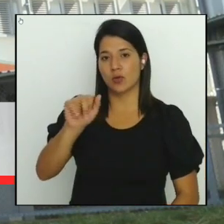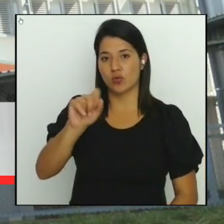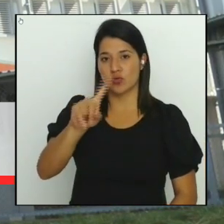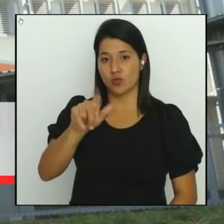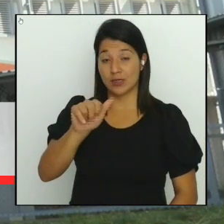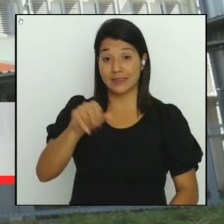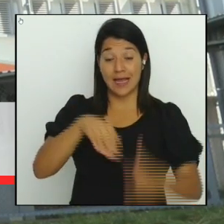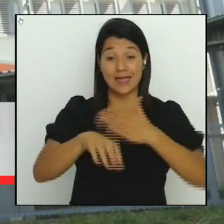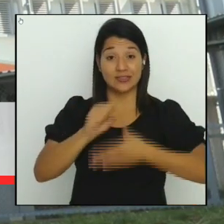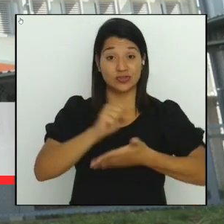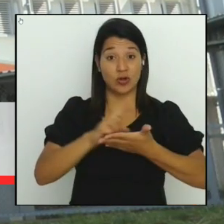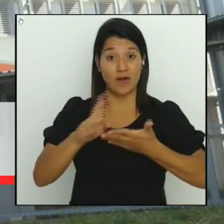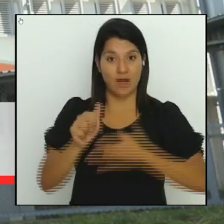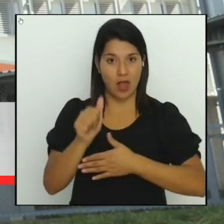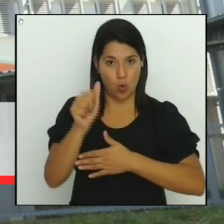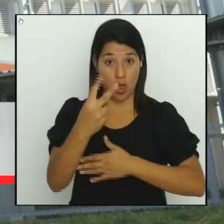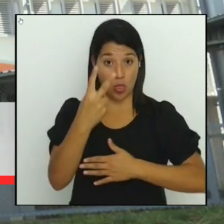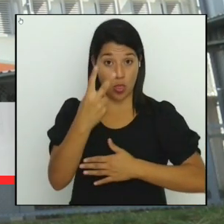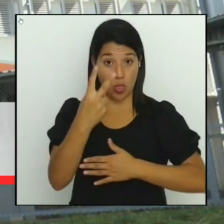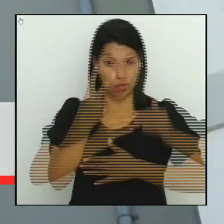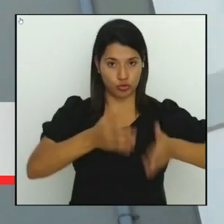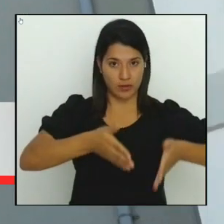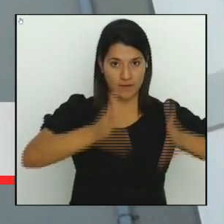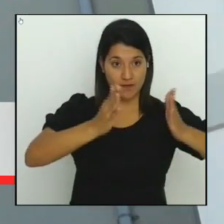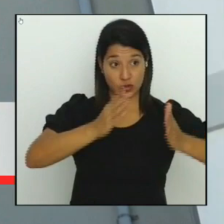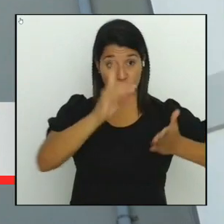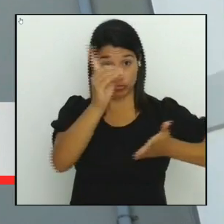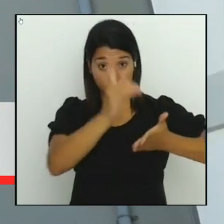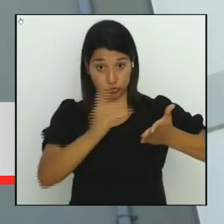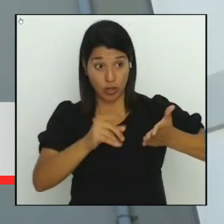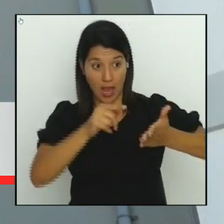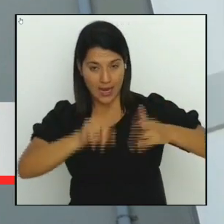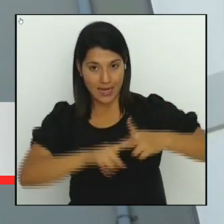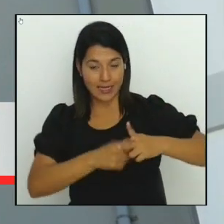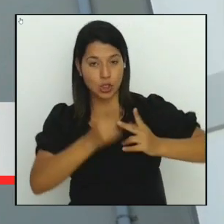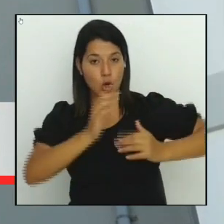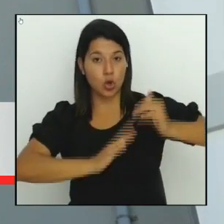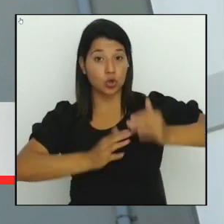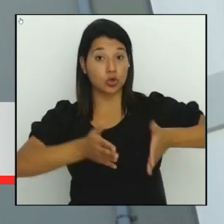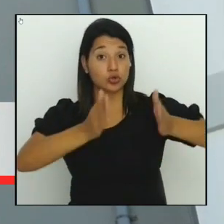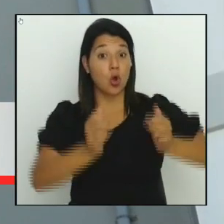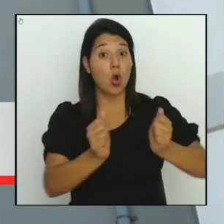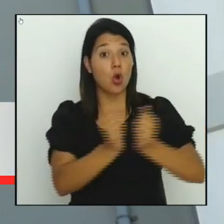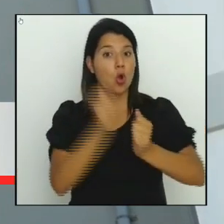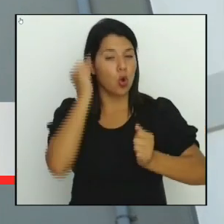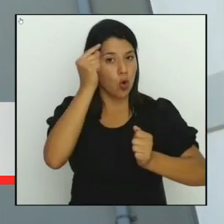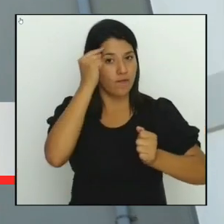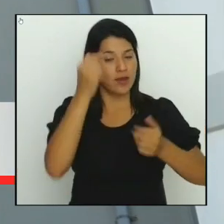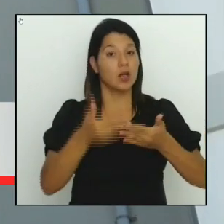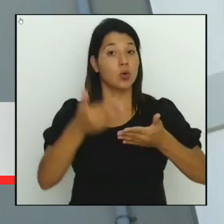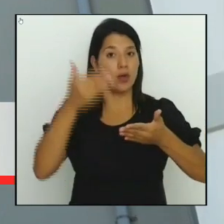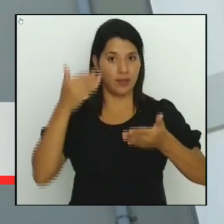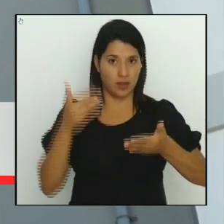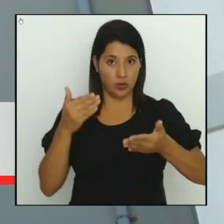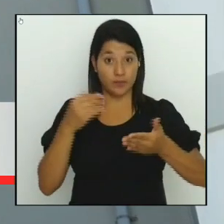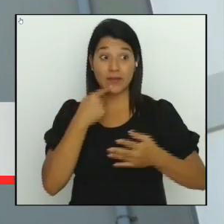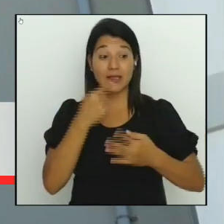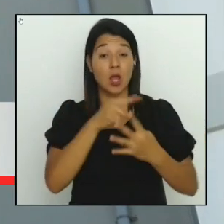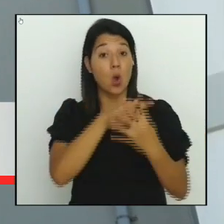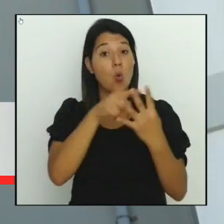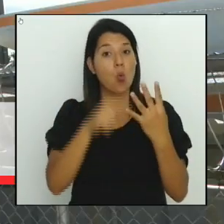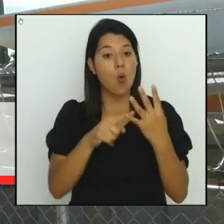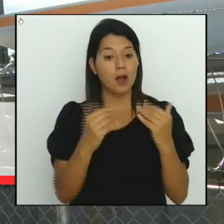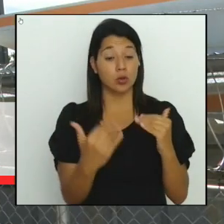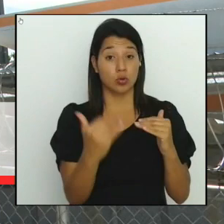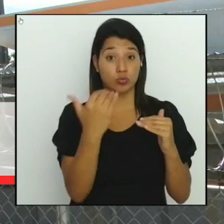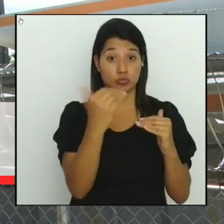dos edificios que se diseñaron y que se inició la construcción en la administración anterior, donde se contempló que los cuatro pisos que tiene cada una de